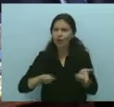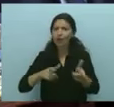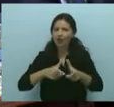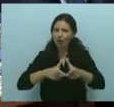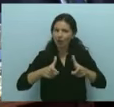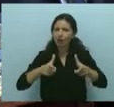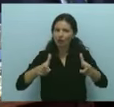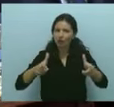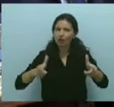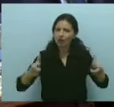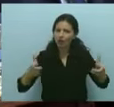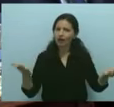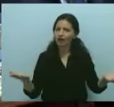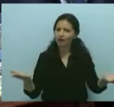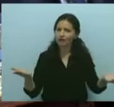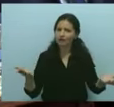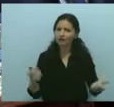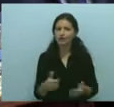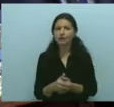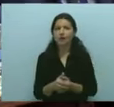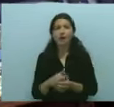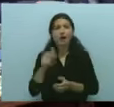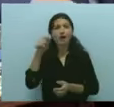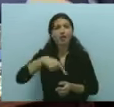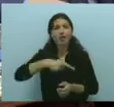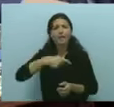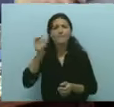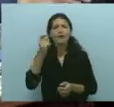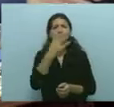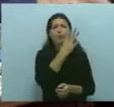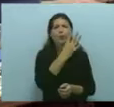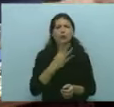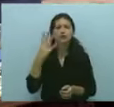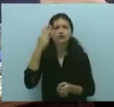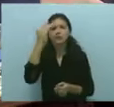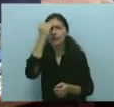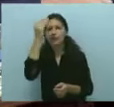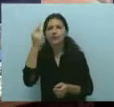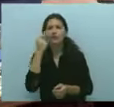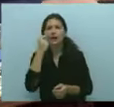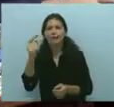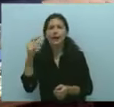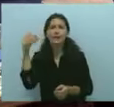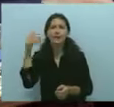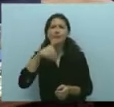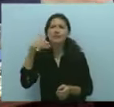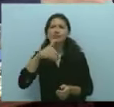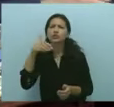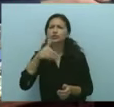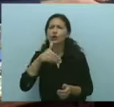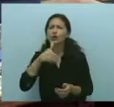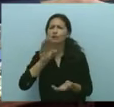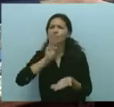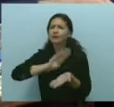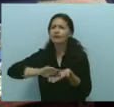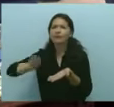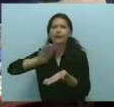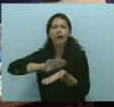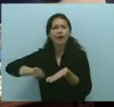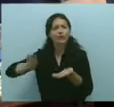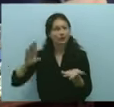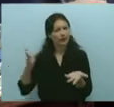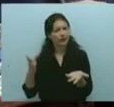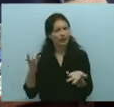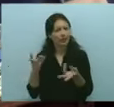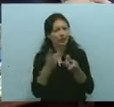del Ministerio de Economía, este mes va a llegar a 415 mil millones en el año. Claro, son números